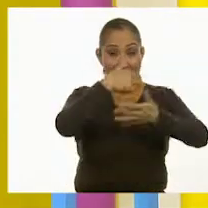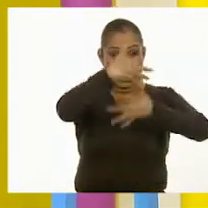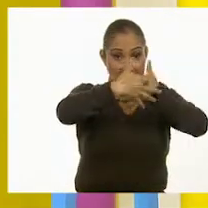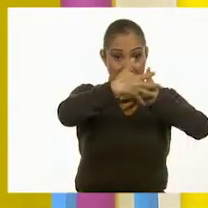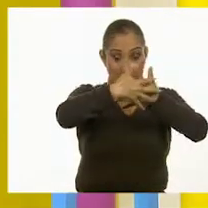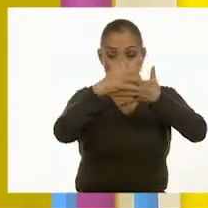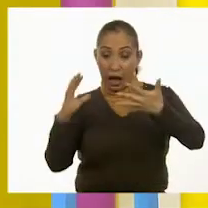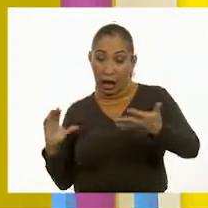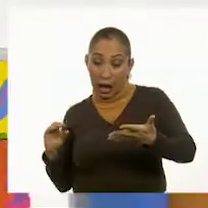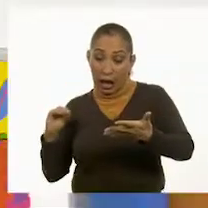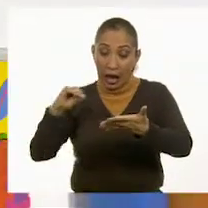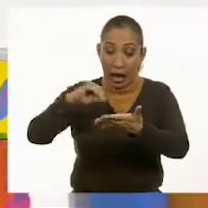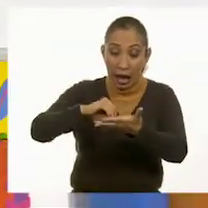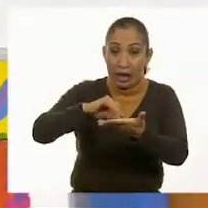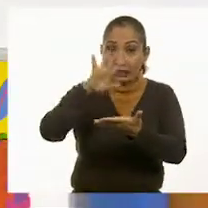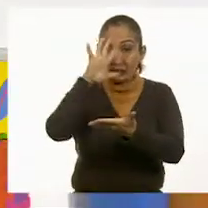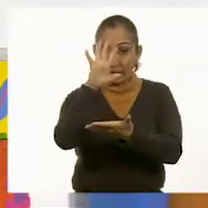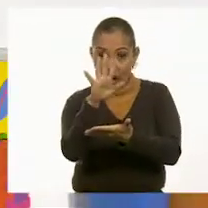fichas.